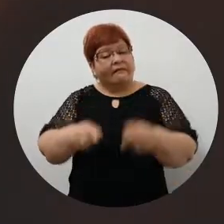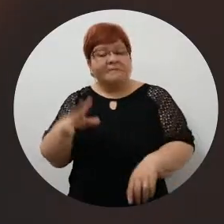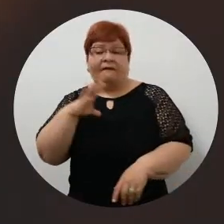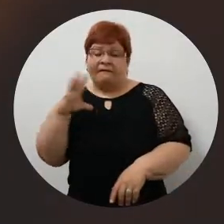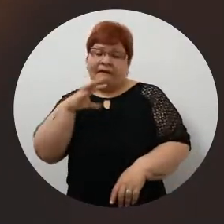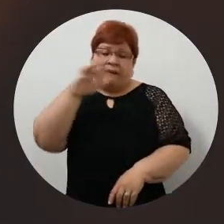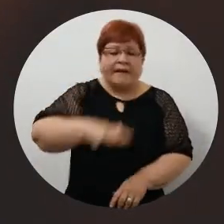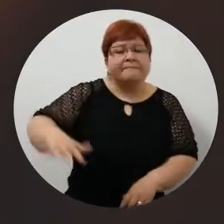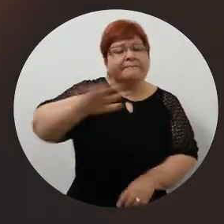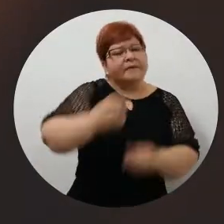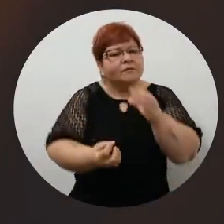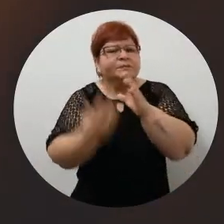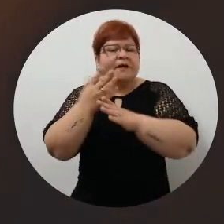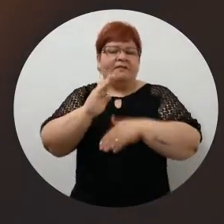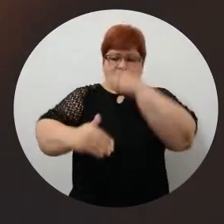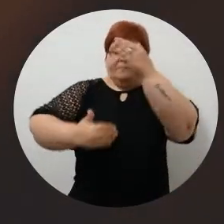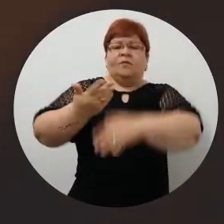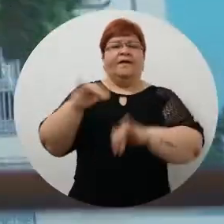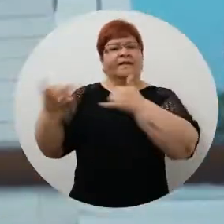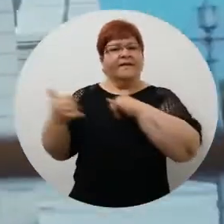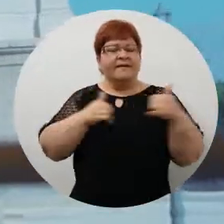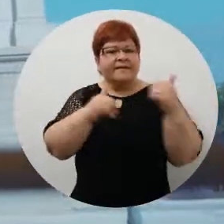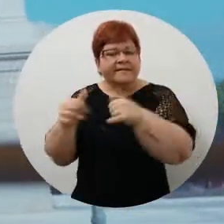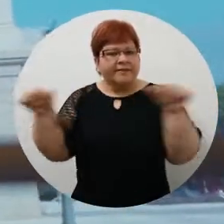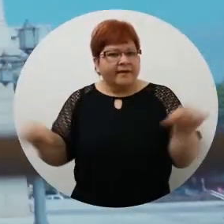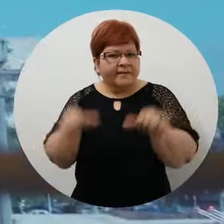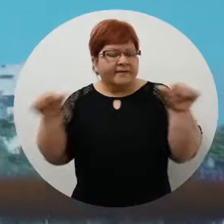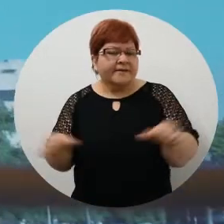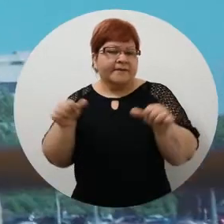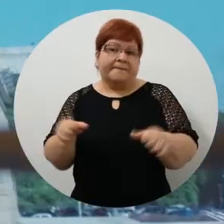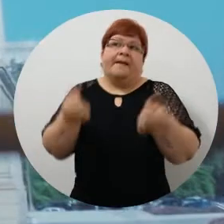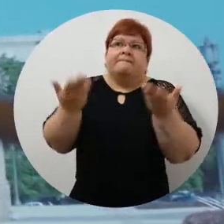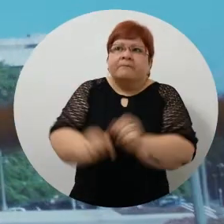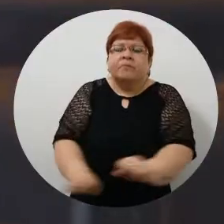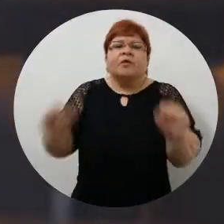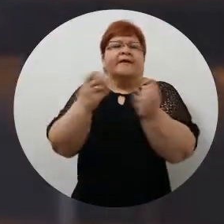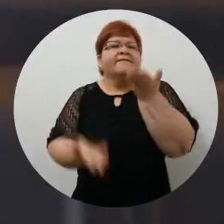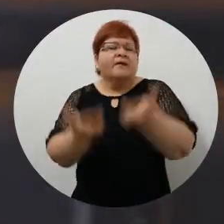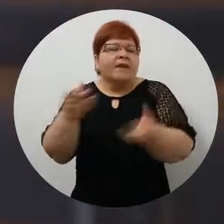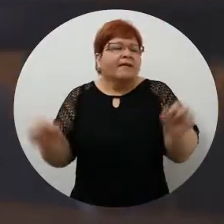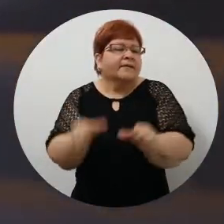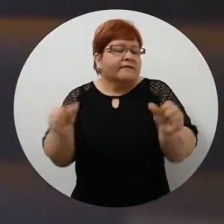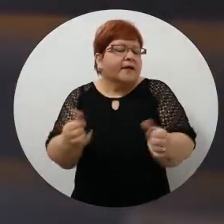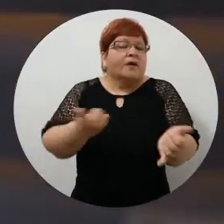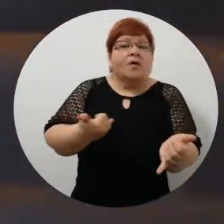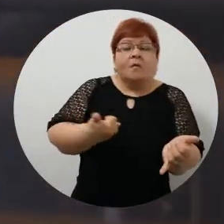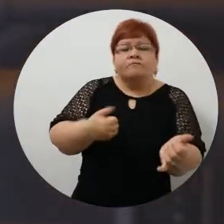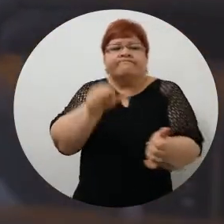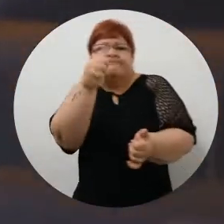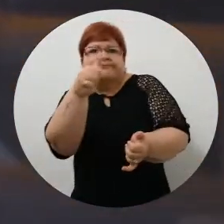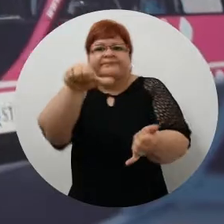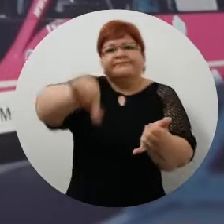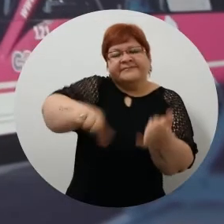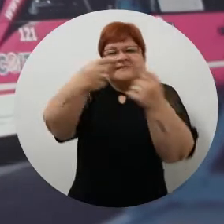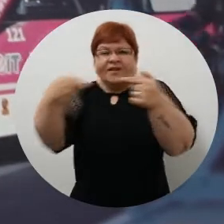También se generan espacios a posteriori de las actividades recreativas que tienen que ver con poder evaluar cómo fueron las actividades, qué cosas